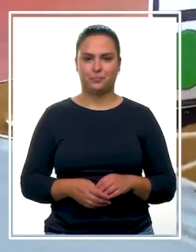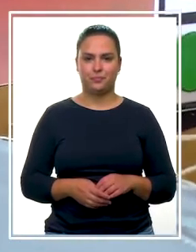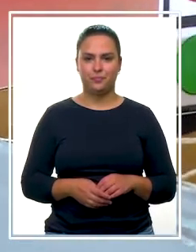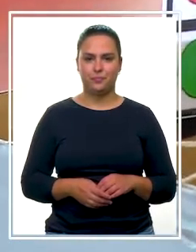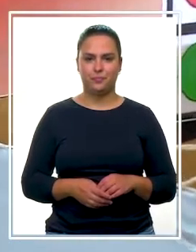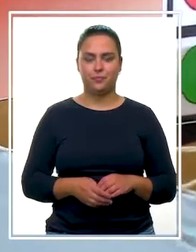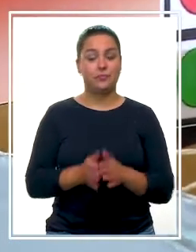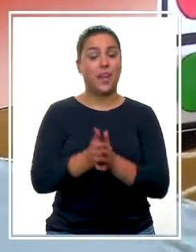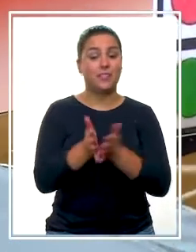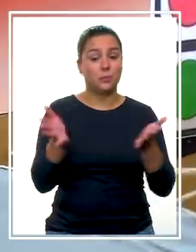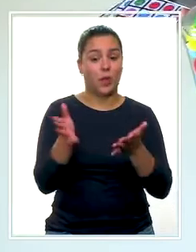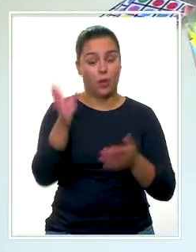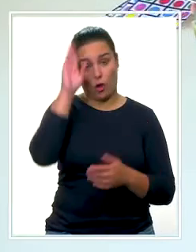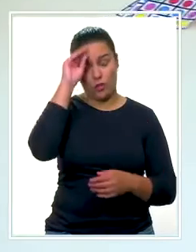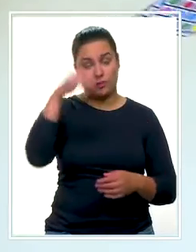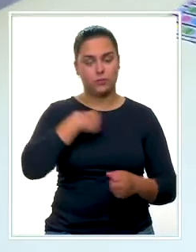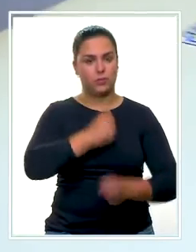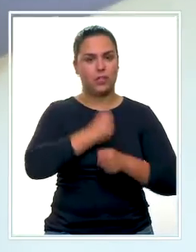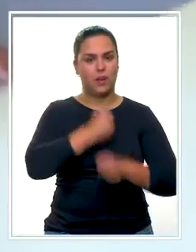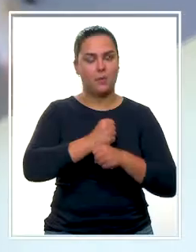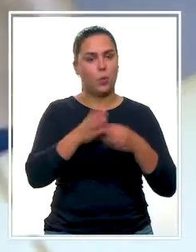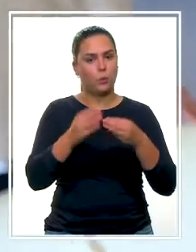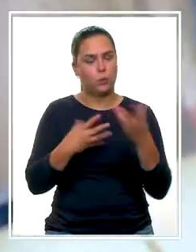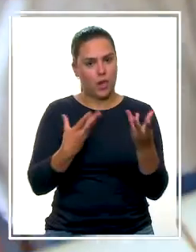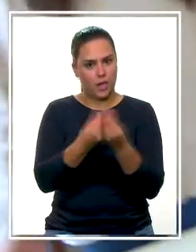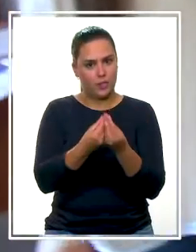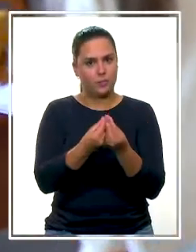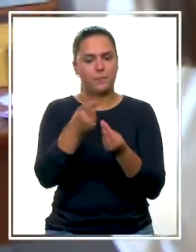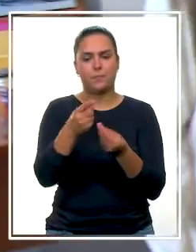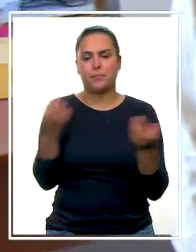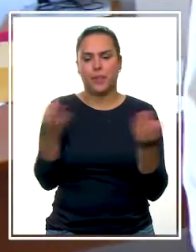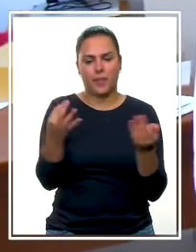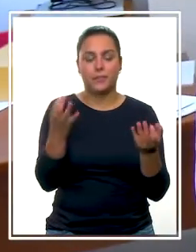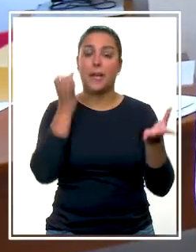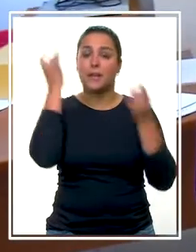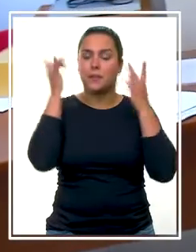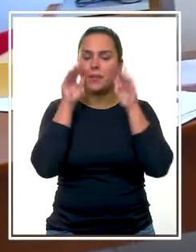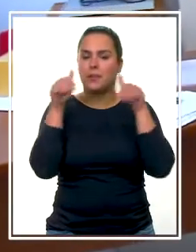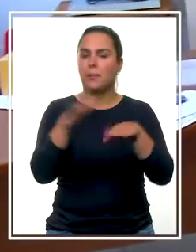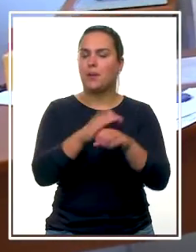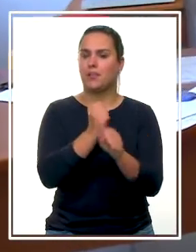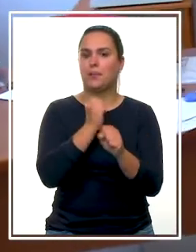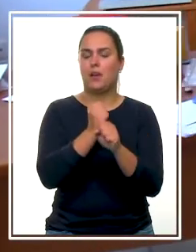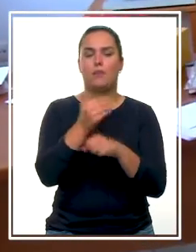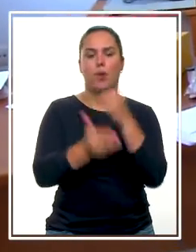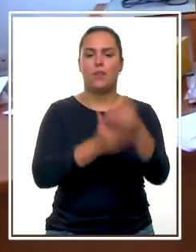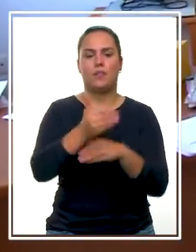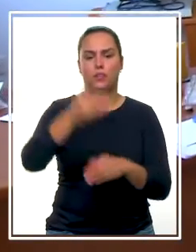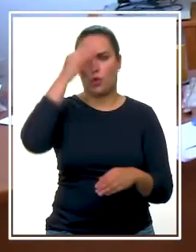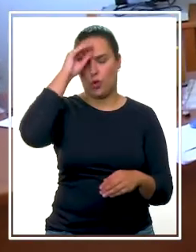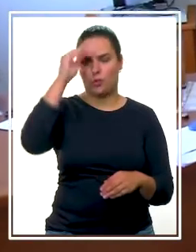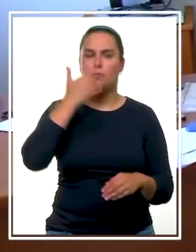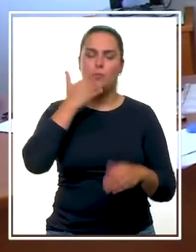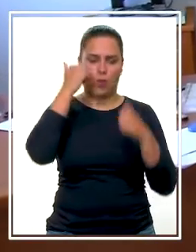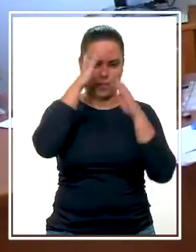La estimulación cognitiva que trabajamos nosotros con los usuarios consiste en actividades enfocadas a trabajar los procesos cognitivos,